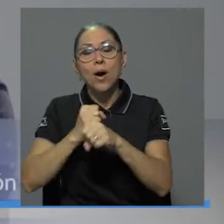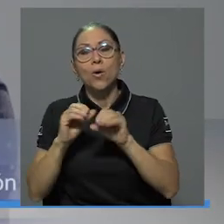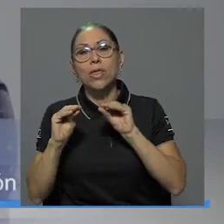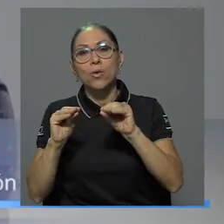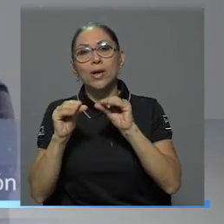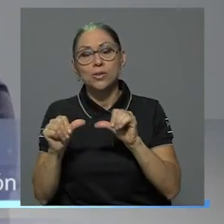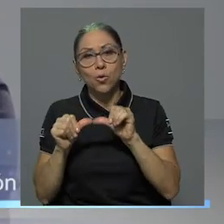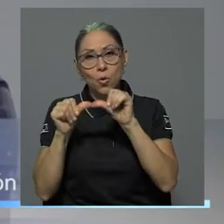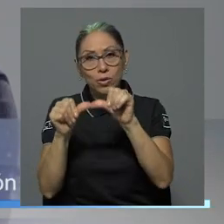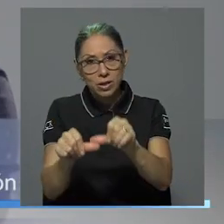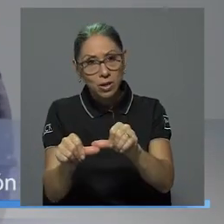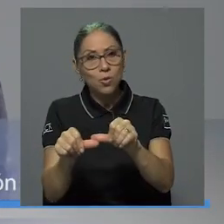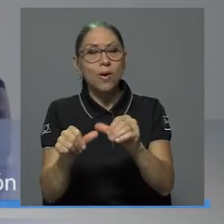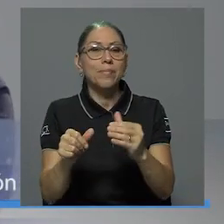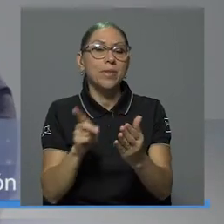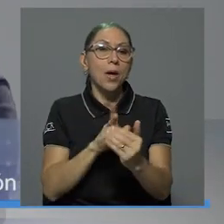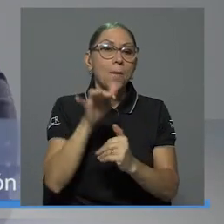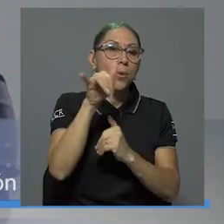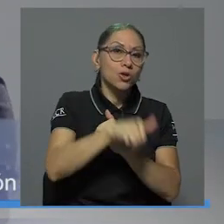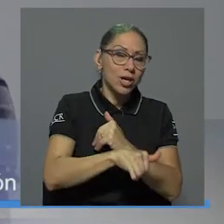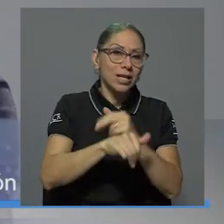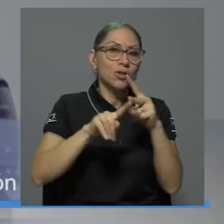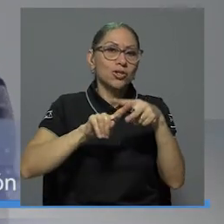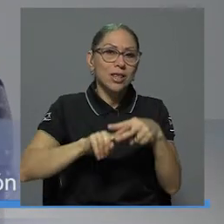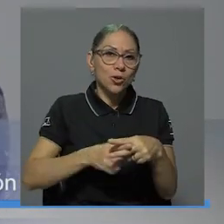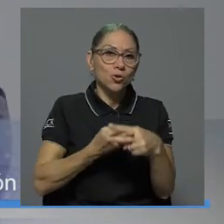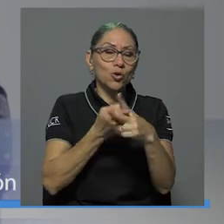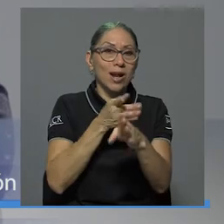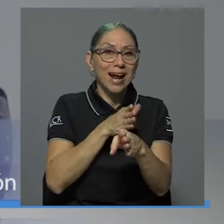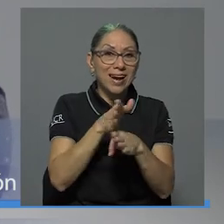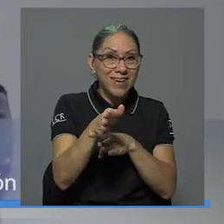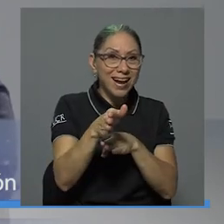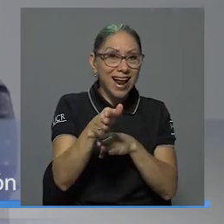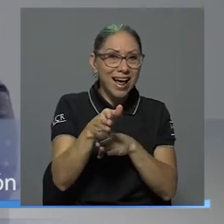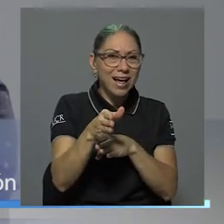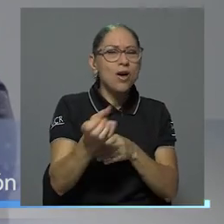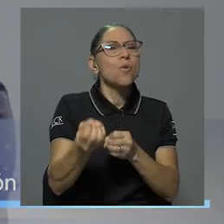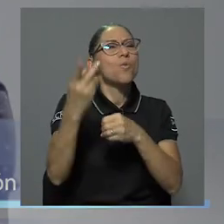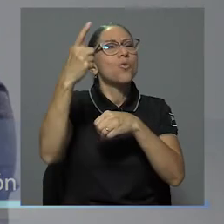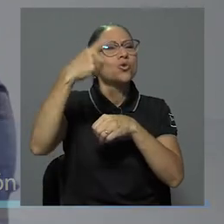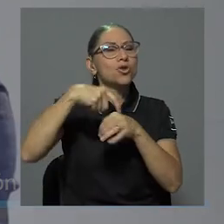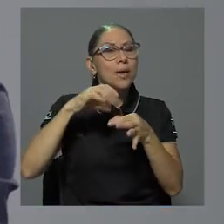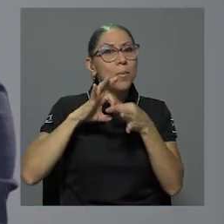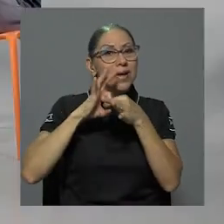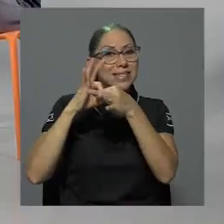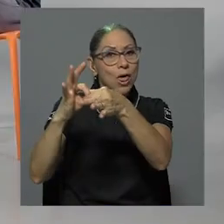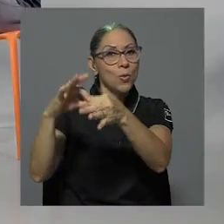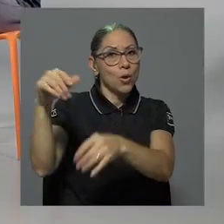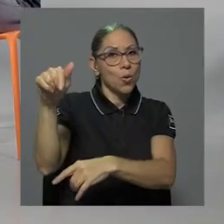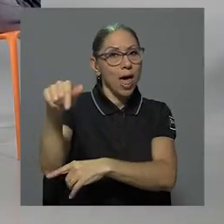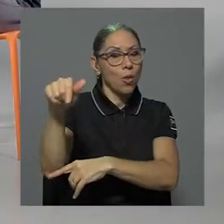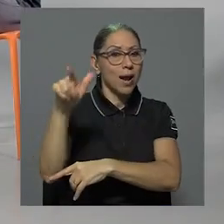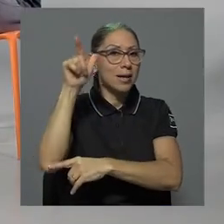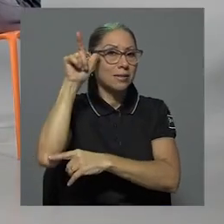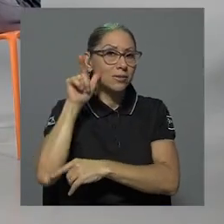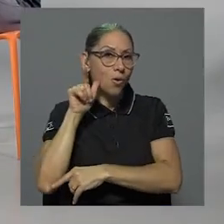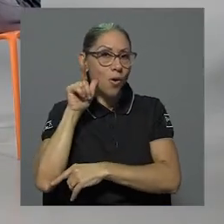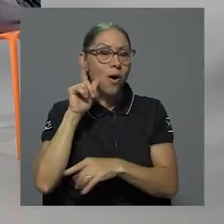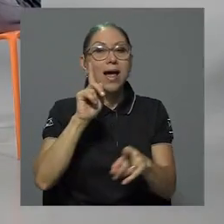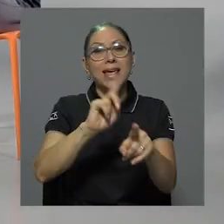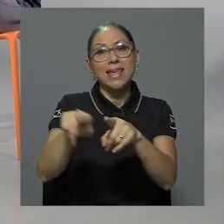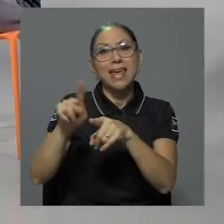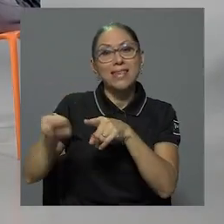incluso, digamos, de introducción a la carrera, han estado vinculados por mucho tiempo a las zonas y a las diferentes